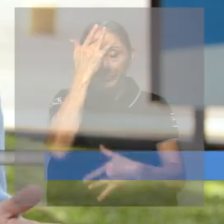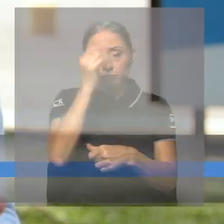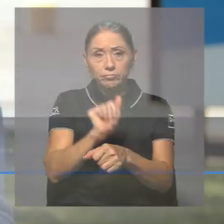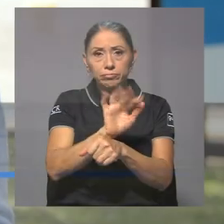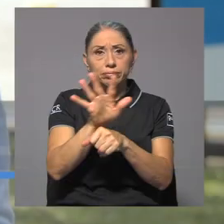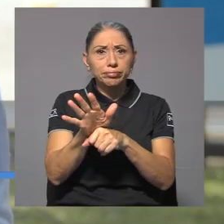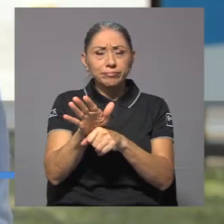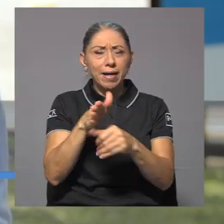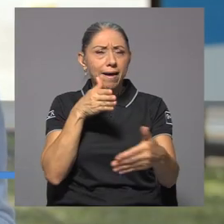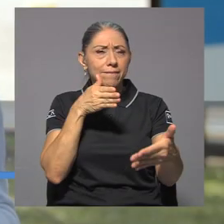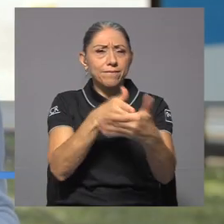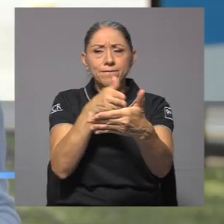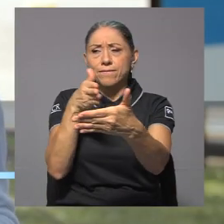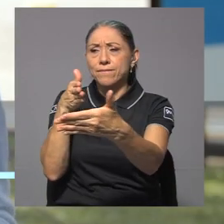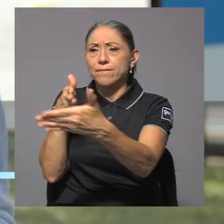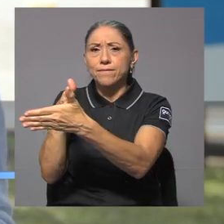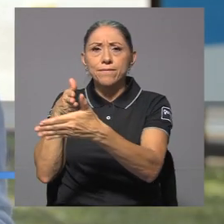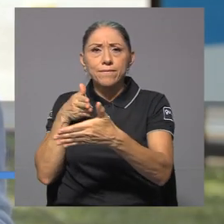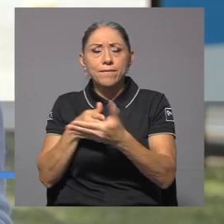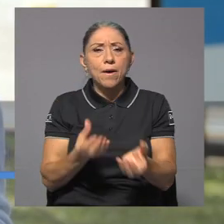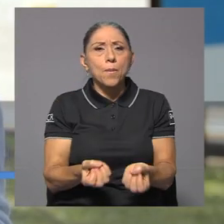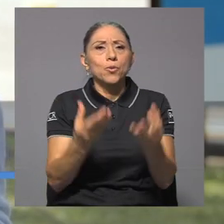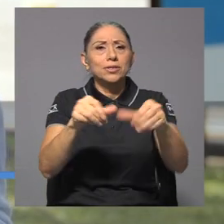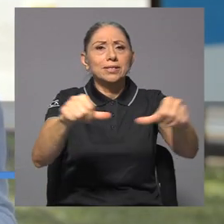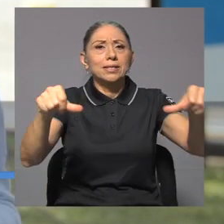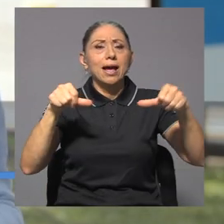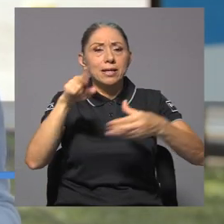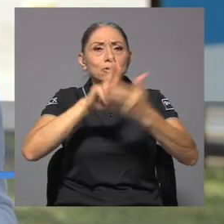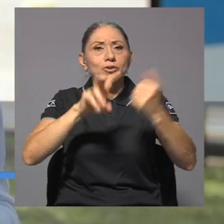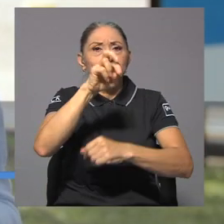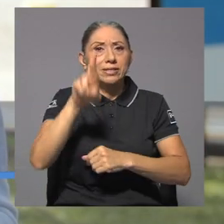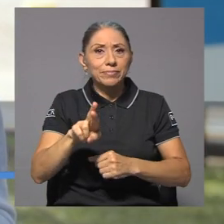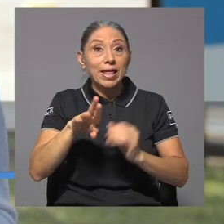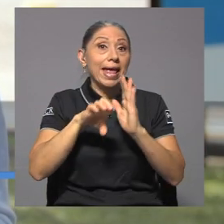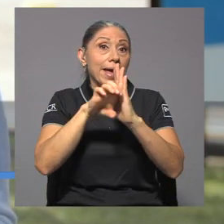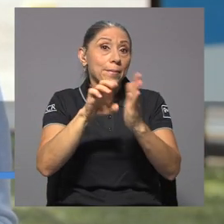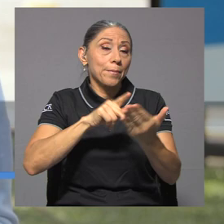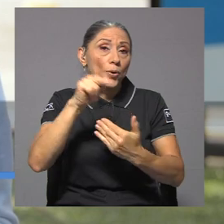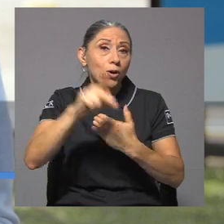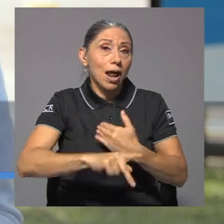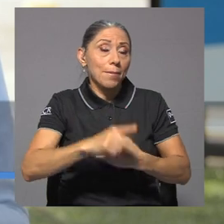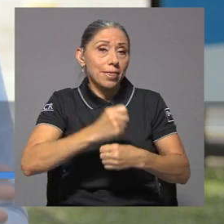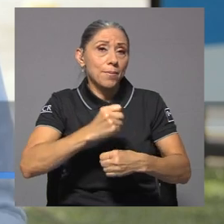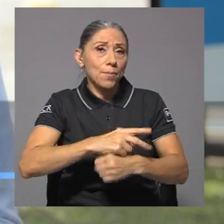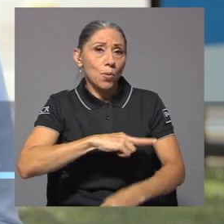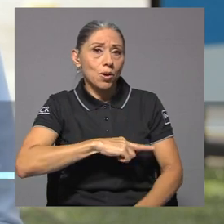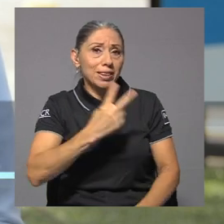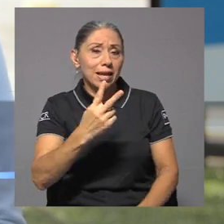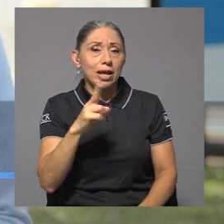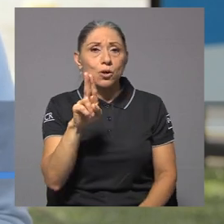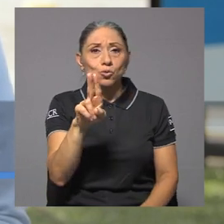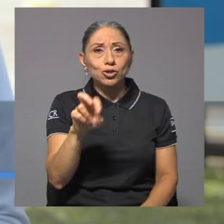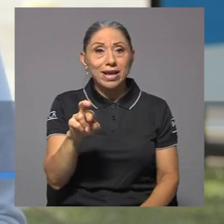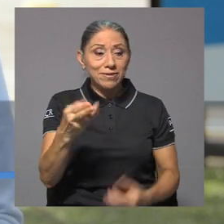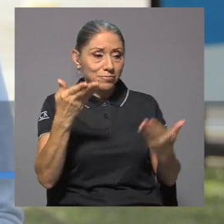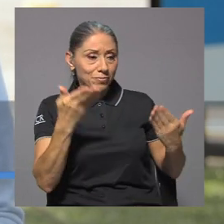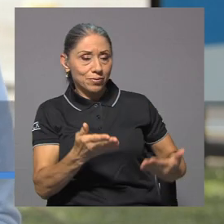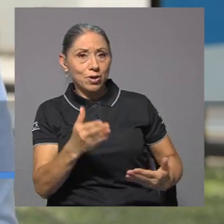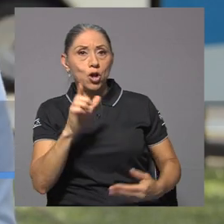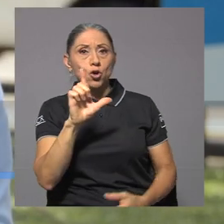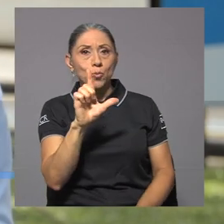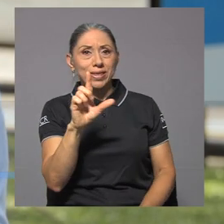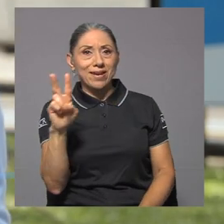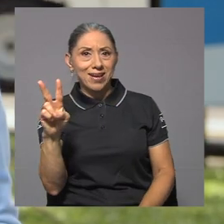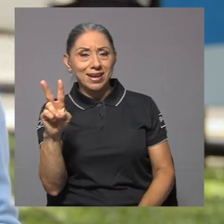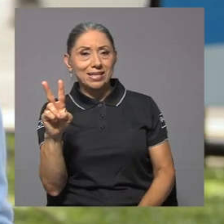La pandemia ha afectado muchas áreas de la Universidad de Costa Rica, dentro de ellas el programa de voluntariado de la UCR. Hoy nos acompaña